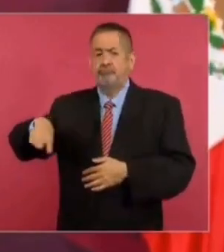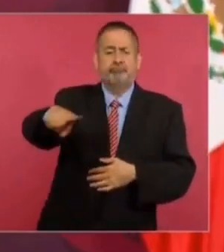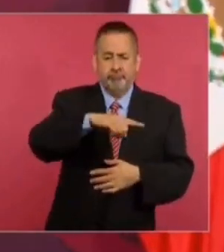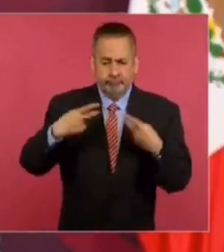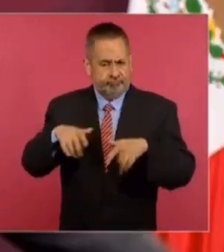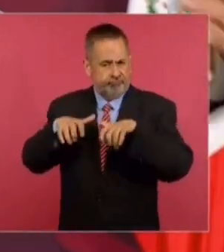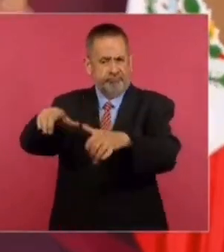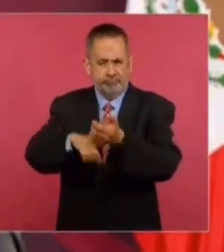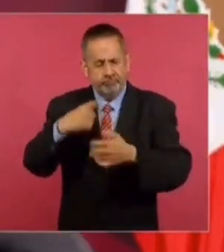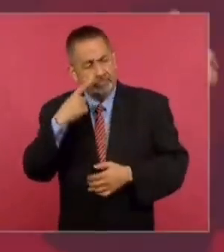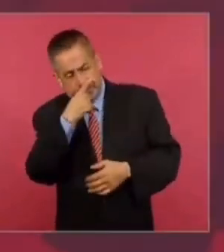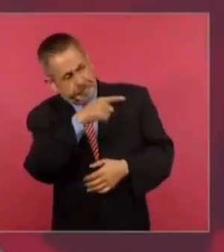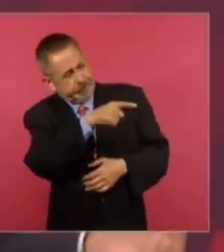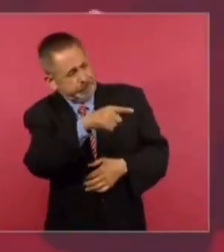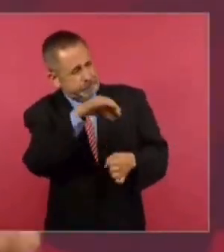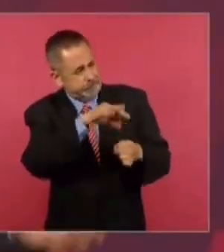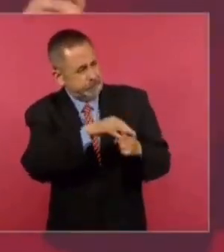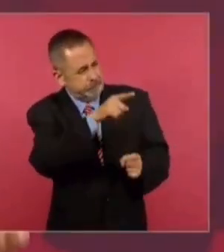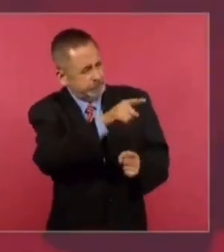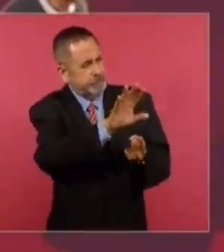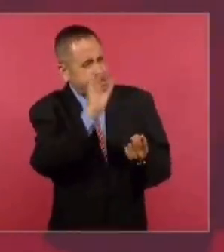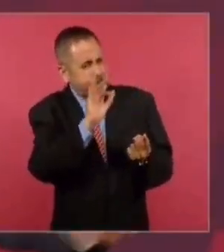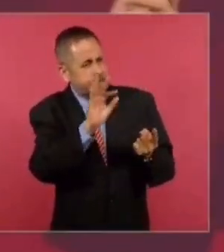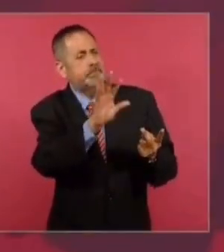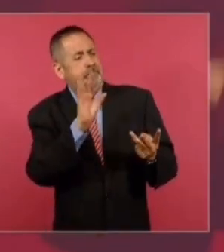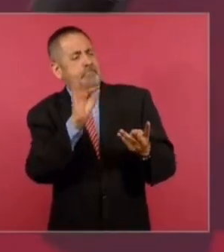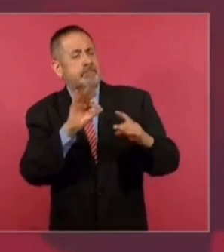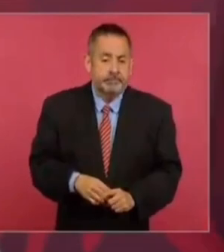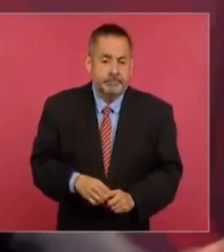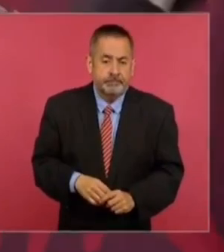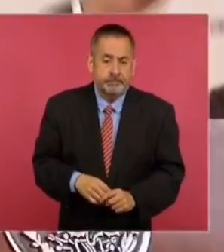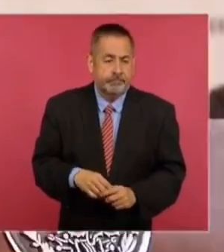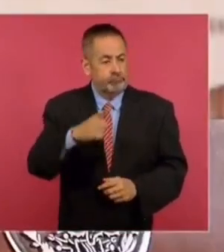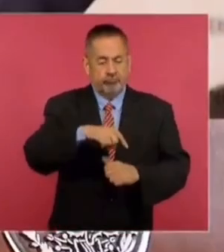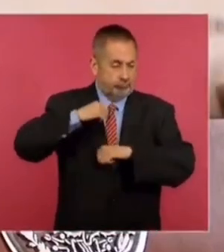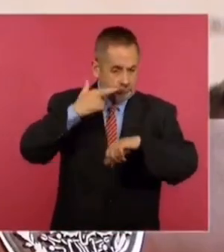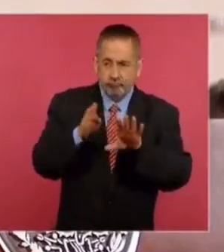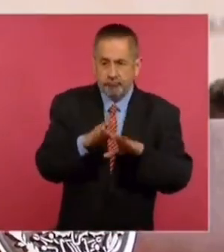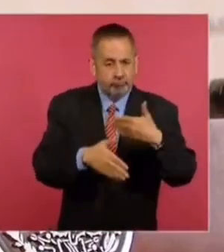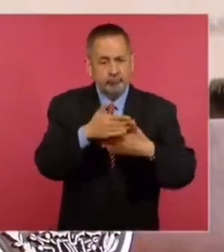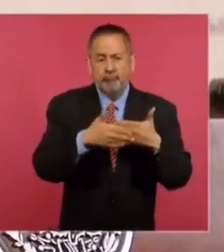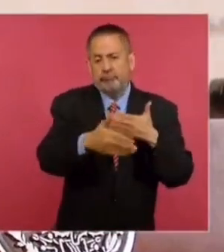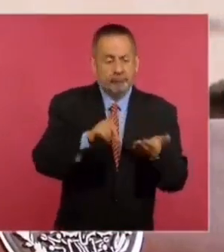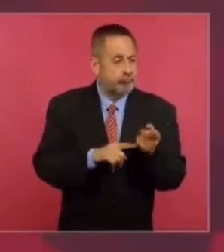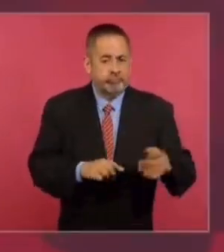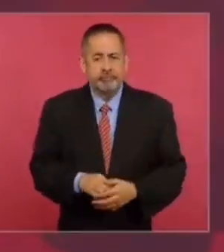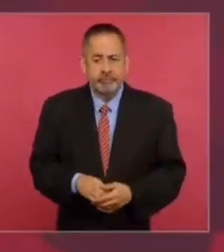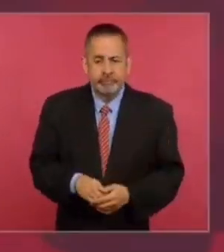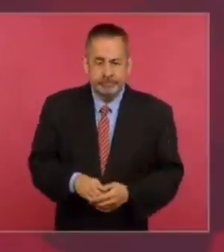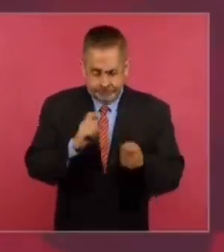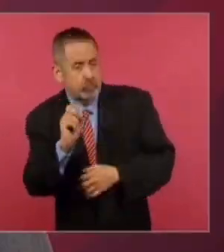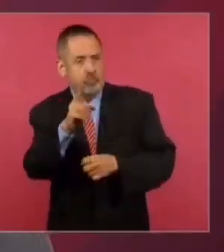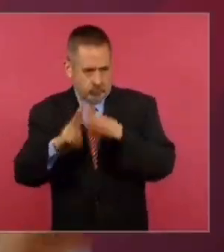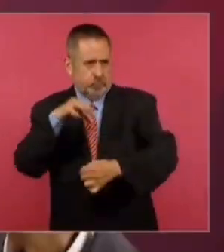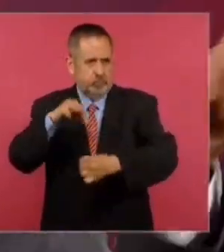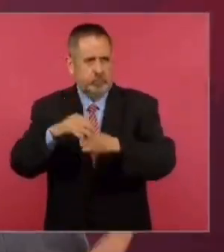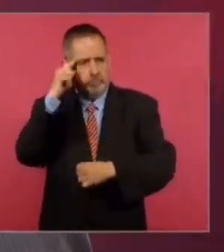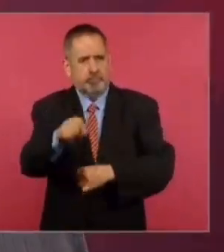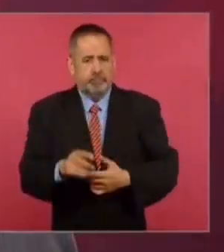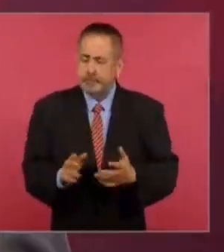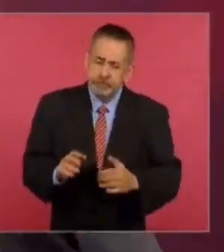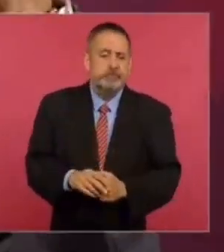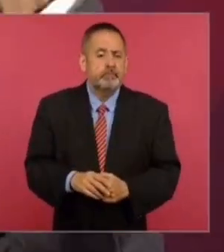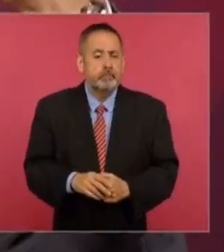sino que el pueblo vote por quienes ofrezcan que van a llevar a cabo esa reforma. O,